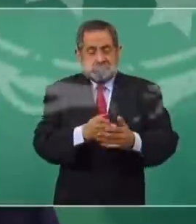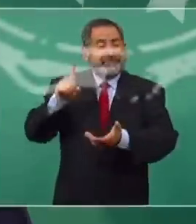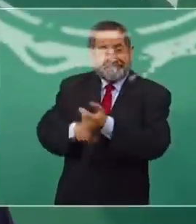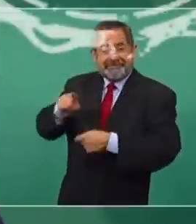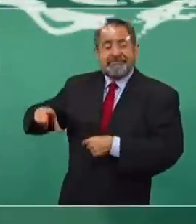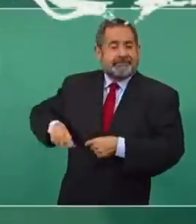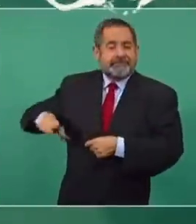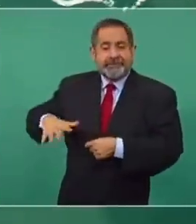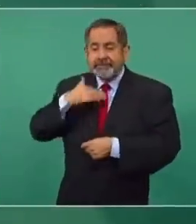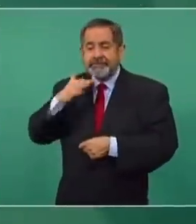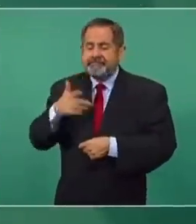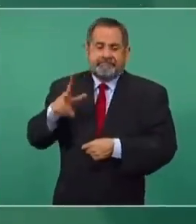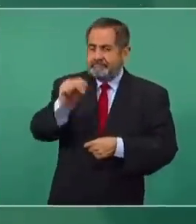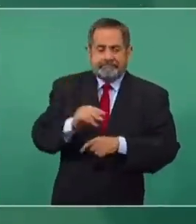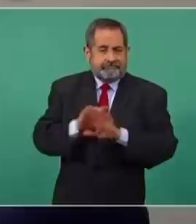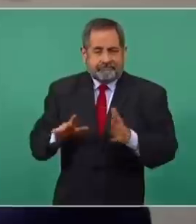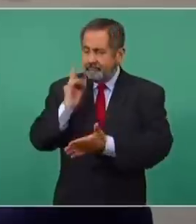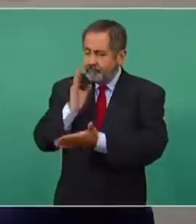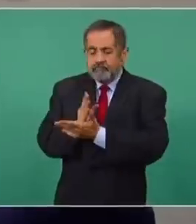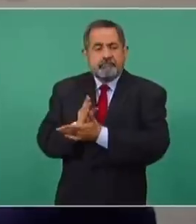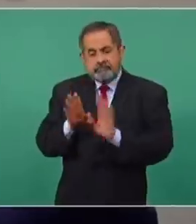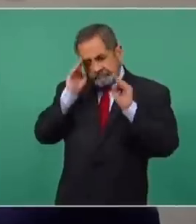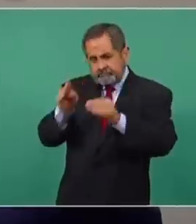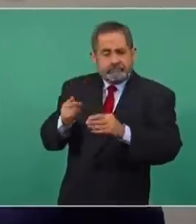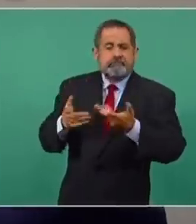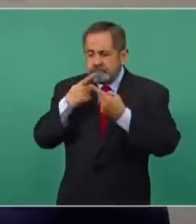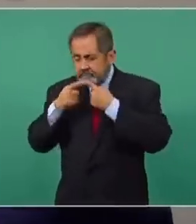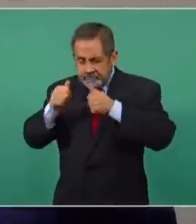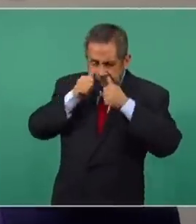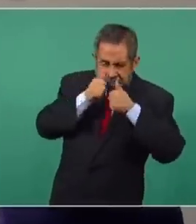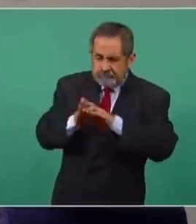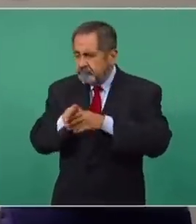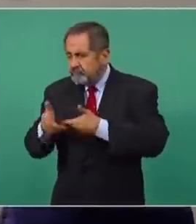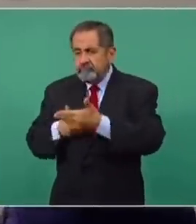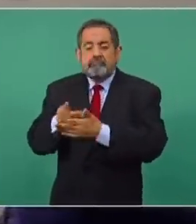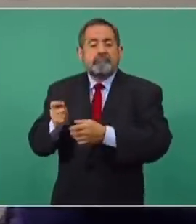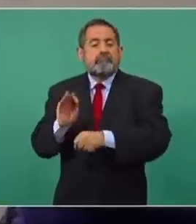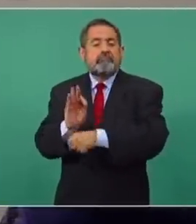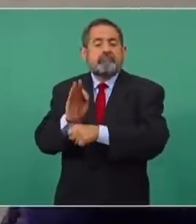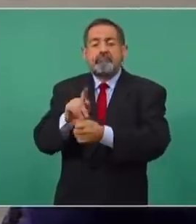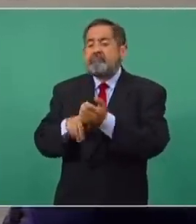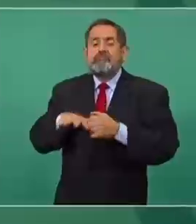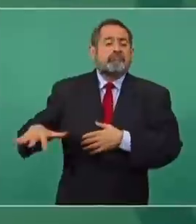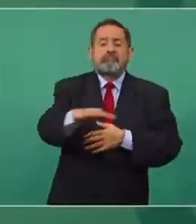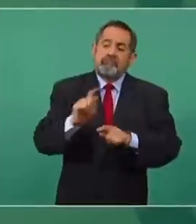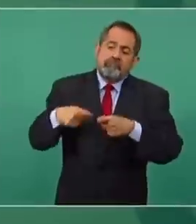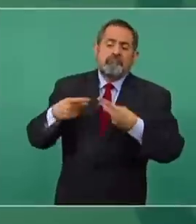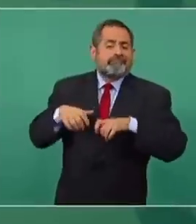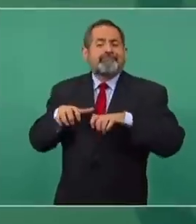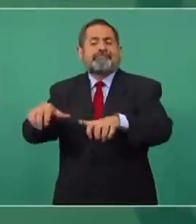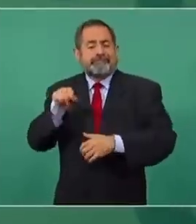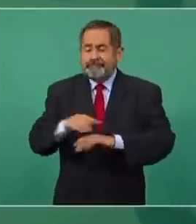Pero en el sector público, los únicos negocios que deben de interesar a los servidores públicos son los negocios públicos.